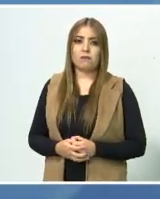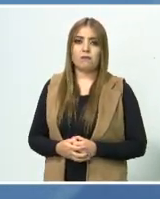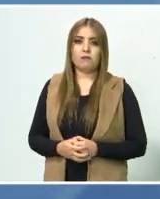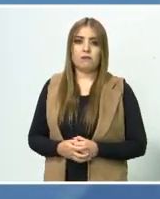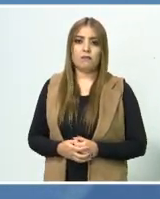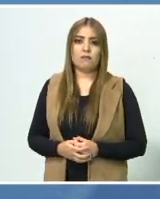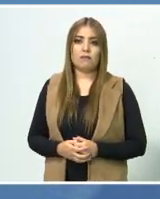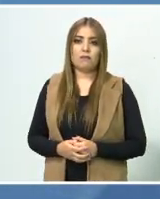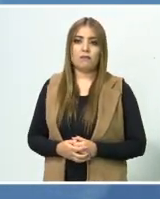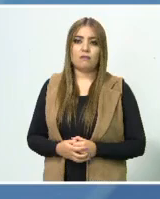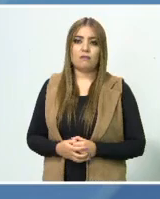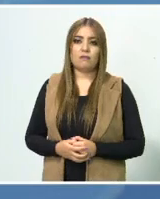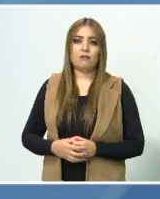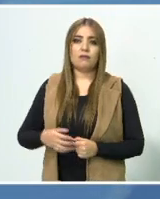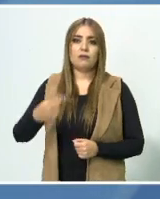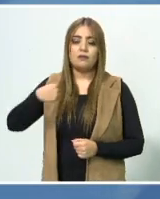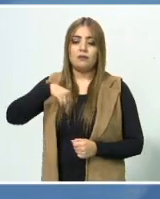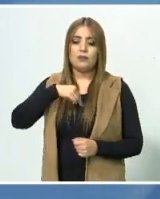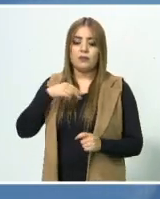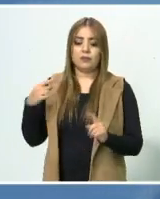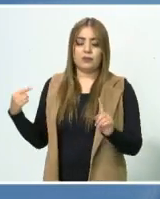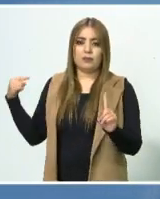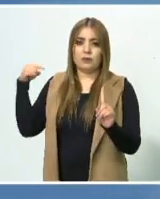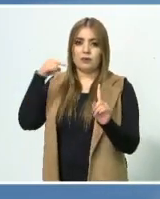Que vengamos con un propósito y con cuidado.